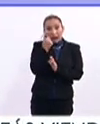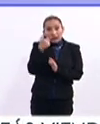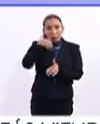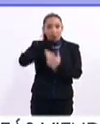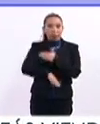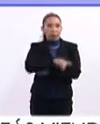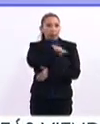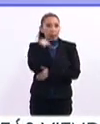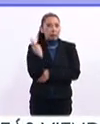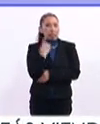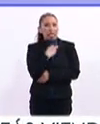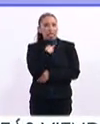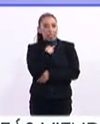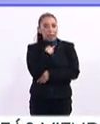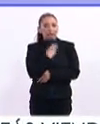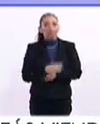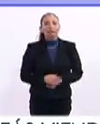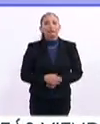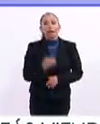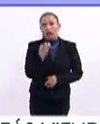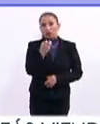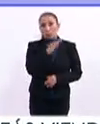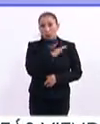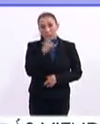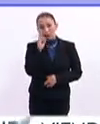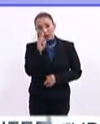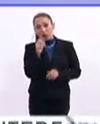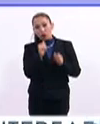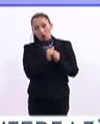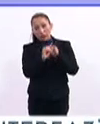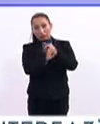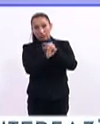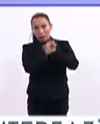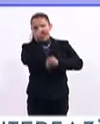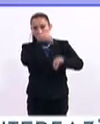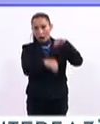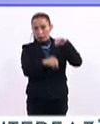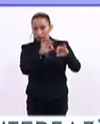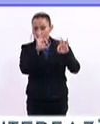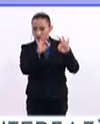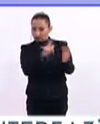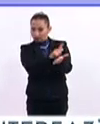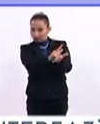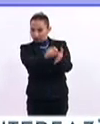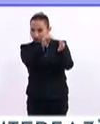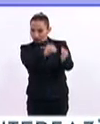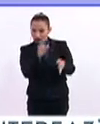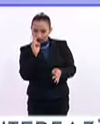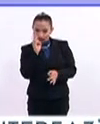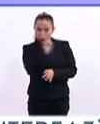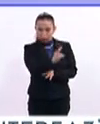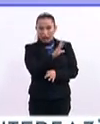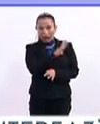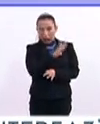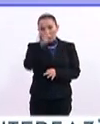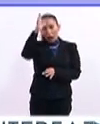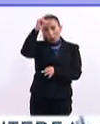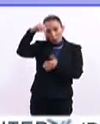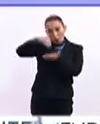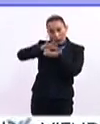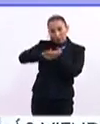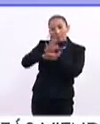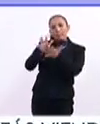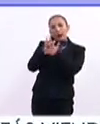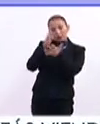amenazadas de esta funcionalidad. Esto podrá ser visto a través de una plataforma de transparencia donde también se encuentran los convenios de